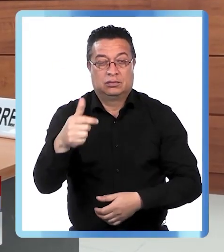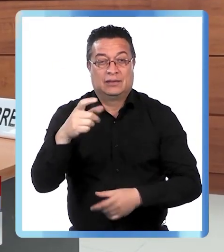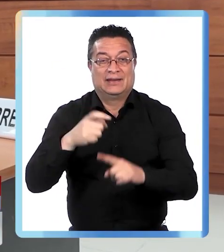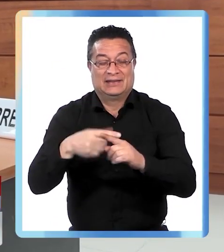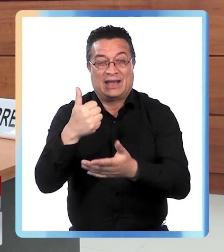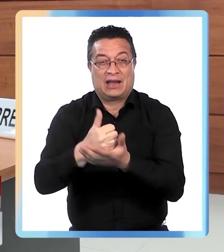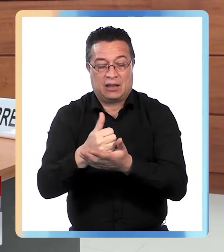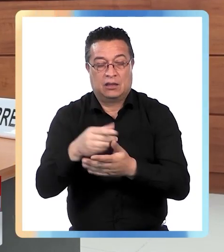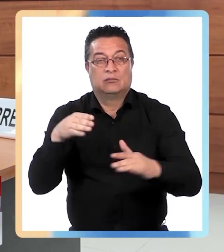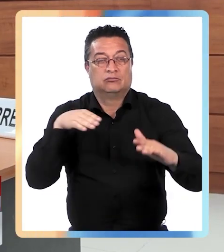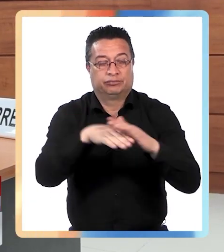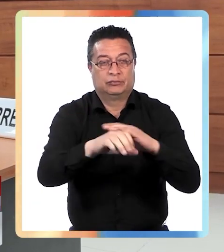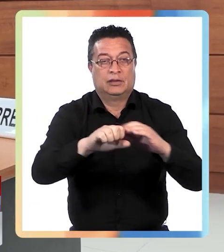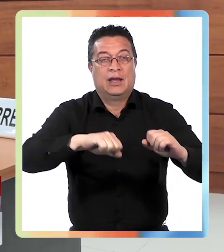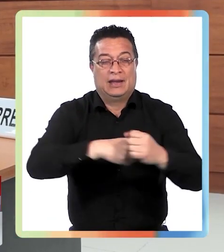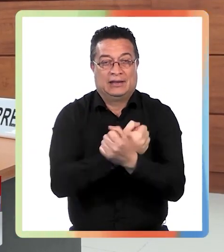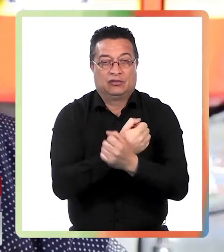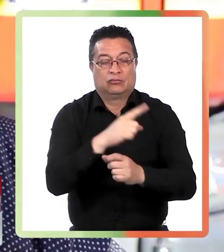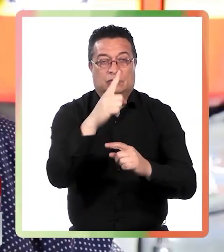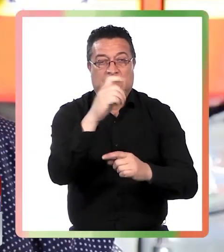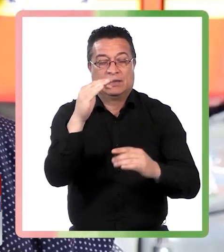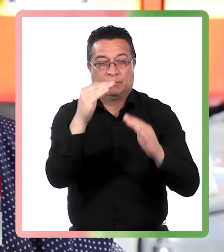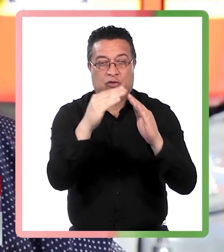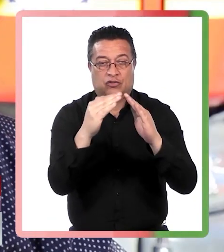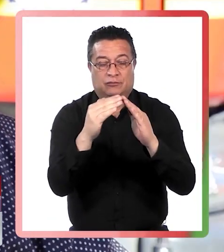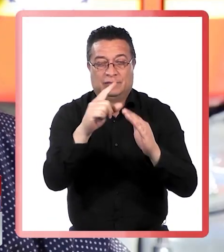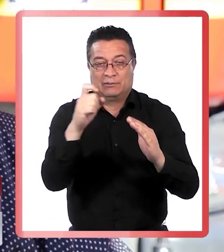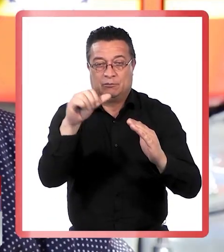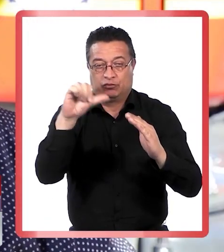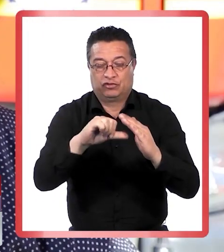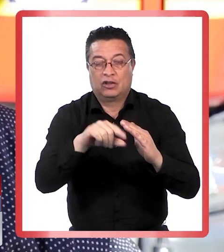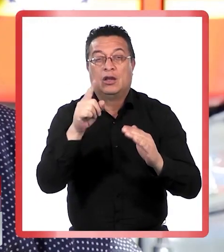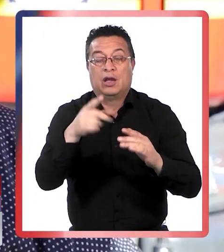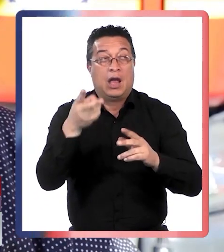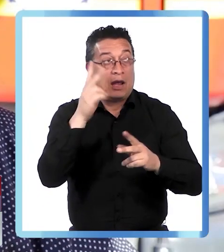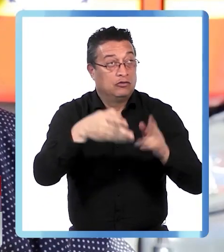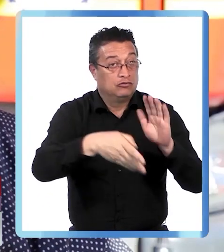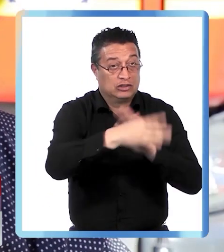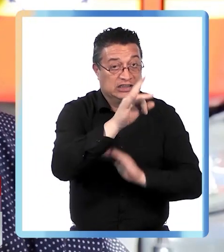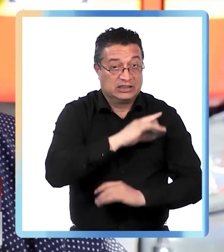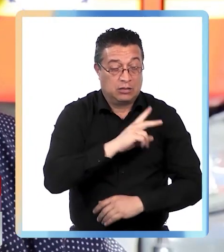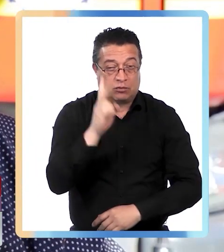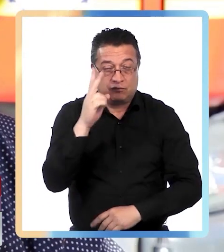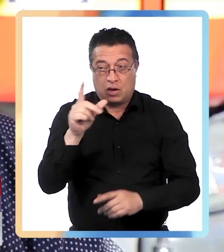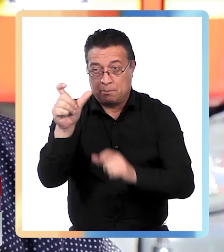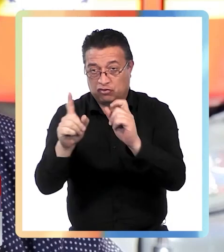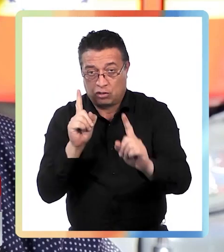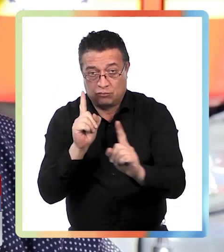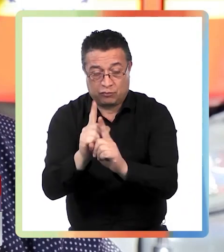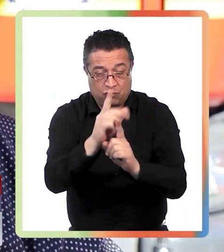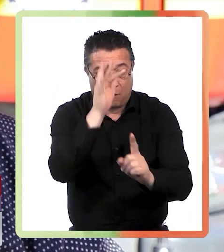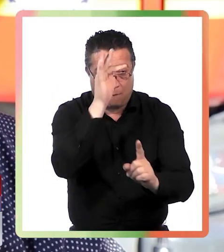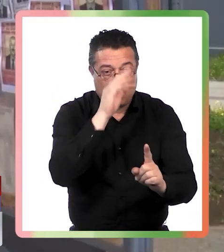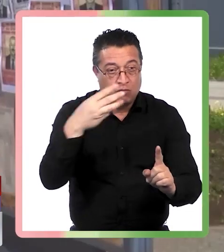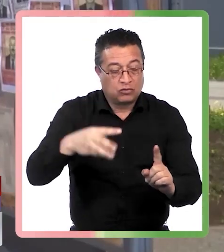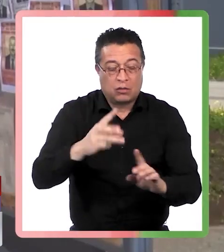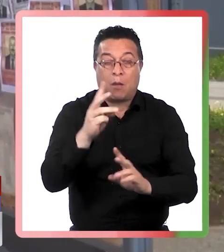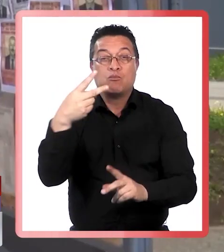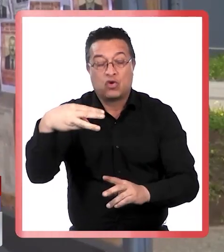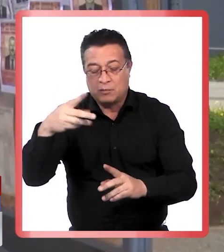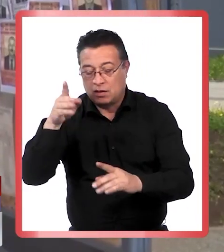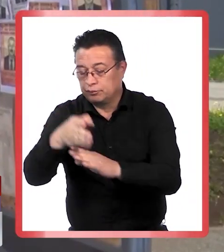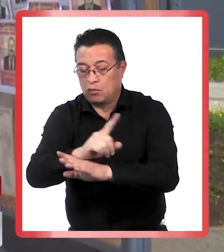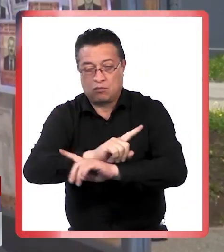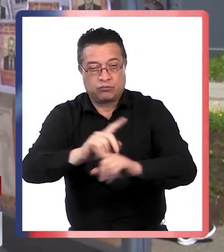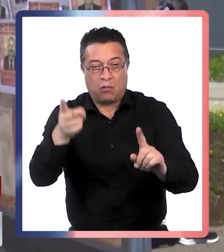cumplirá las cautelares de arresto domiciliario total, prohibición de abandonar el país, prohibición de acercarse a las víctimas, a funcionarios municipales y a la